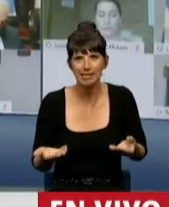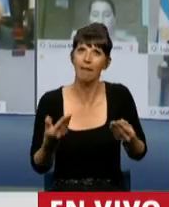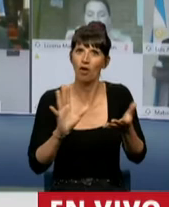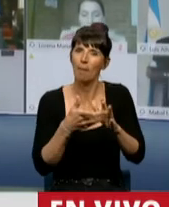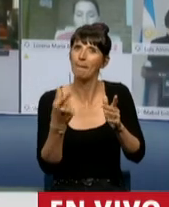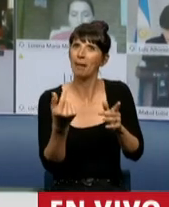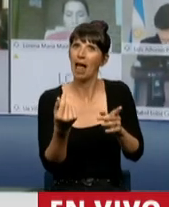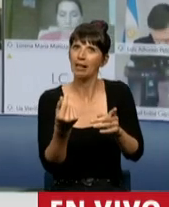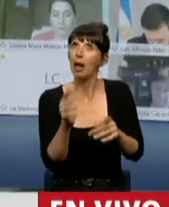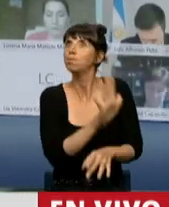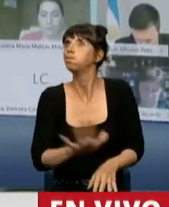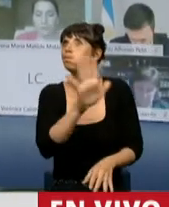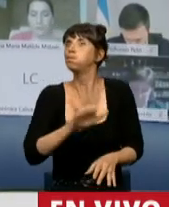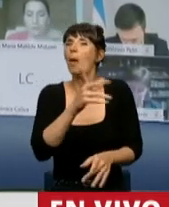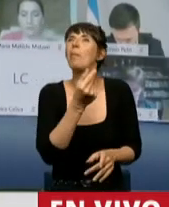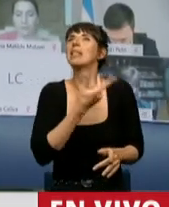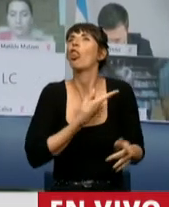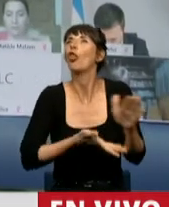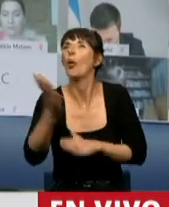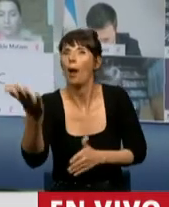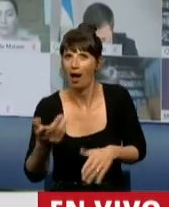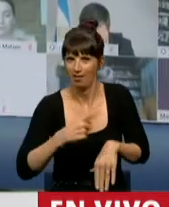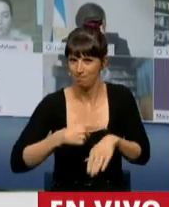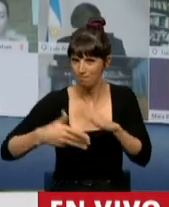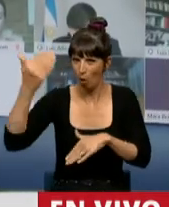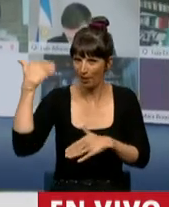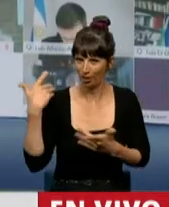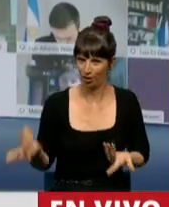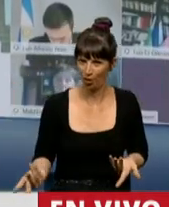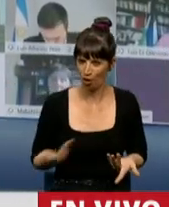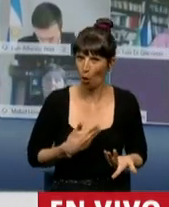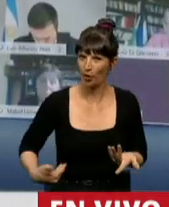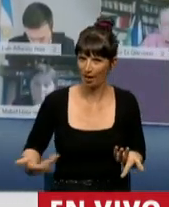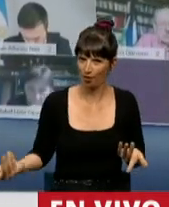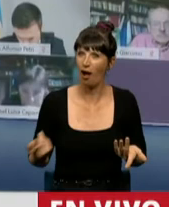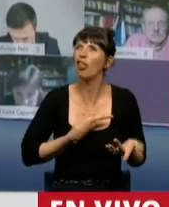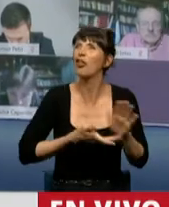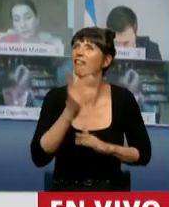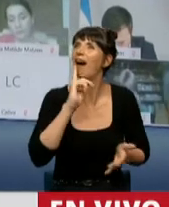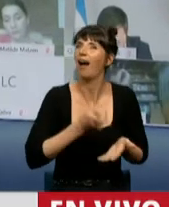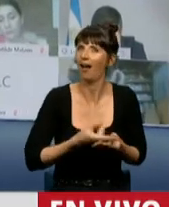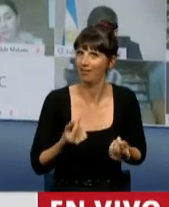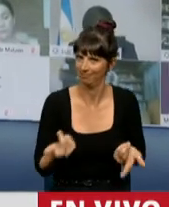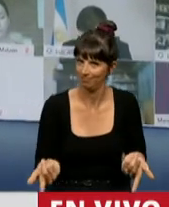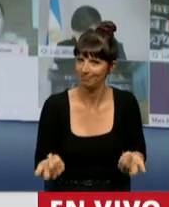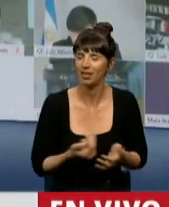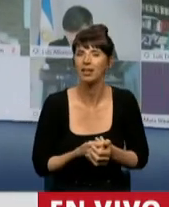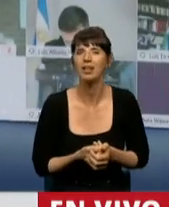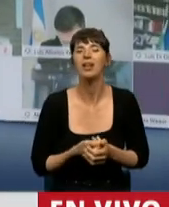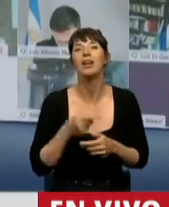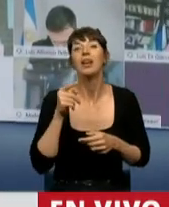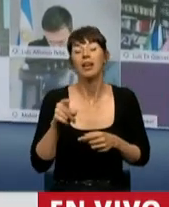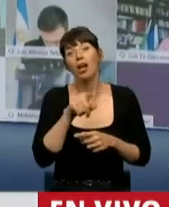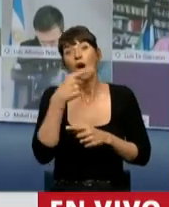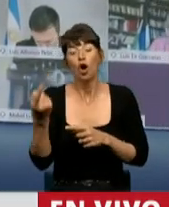cajas negras del gobierno en ese momento que constituyó esos fondos fiduciarios. Y la otra cosa es que si bien